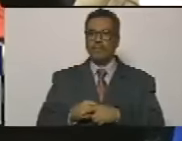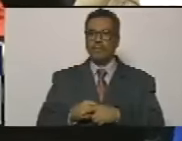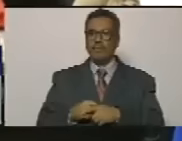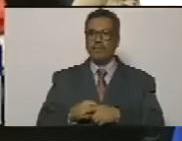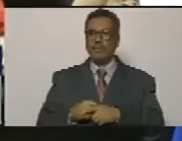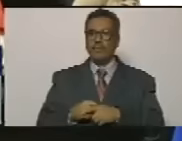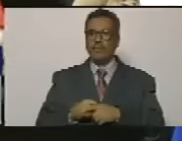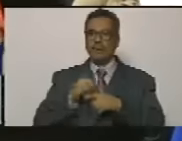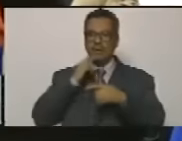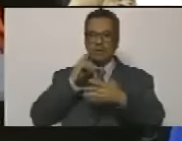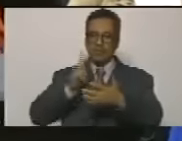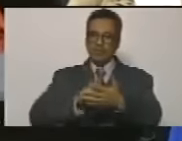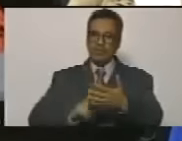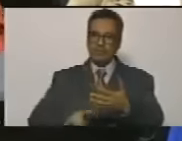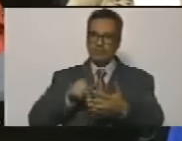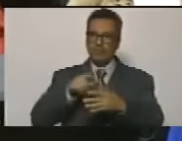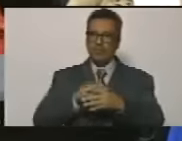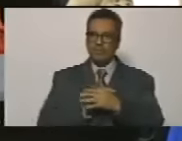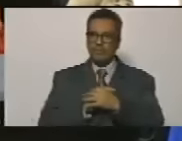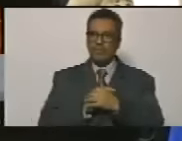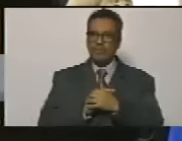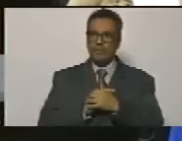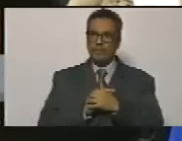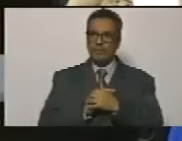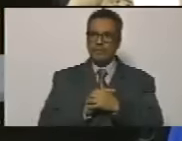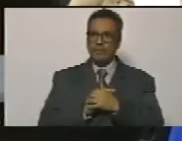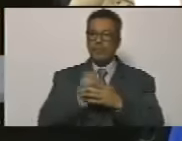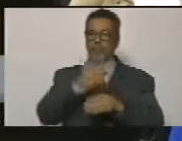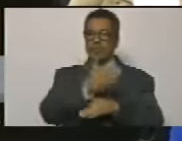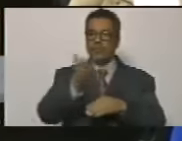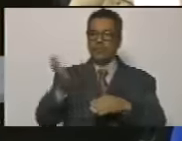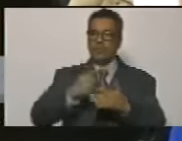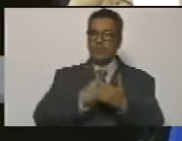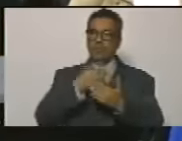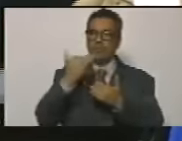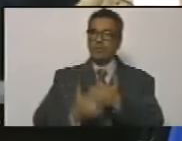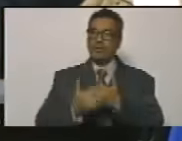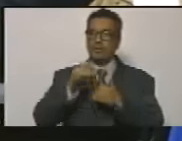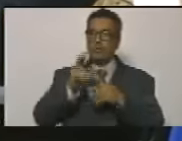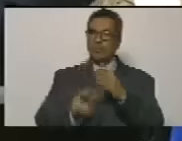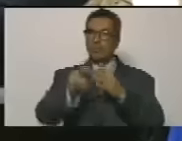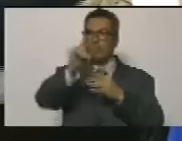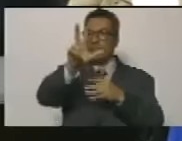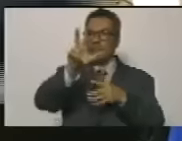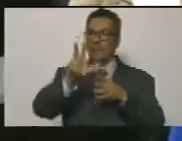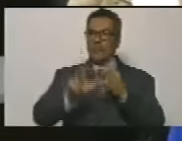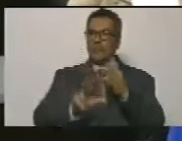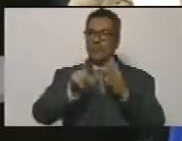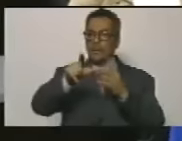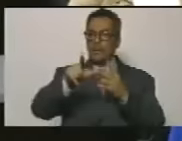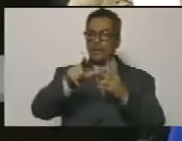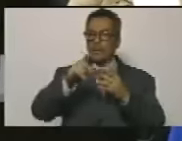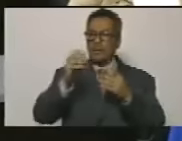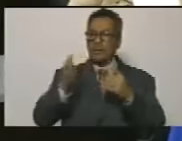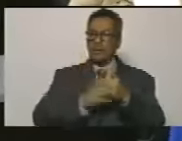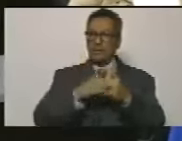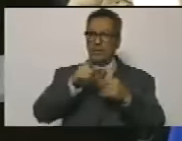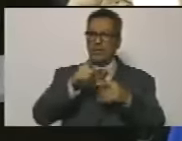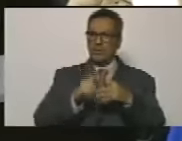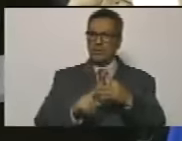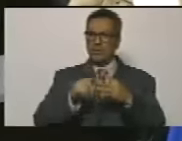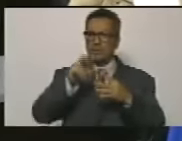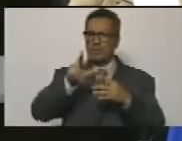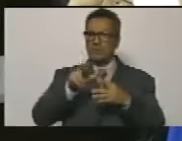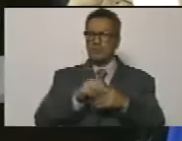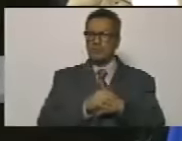veanlo ustedes planteaban tres elementos cuando cierran ese documento de 35